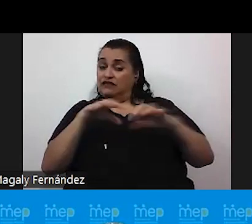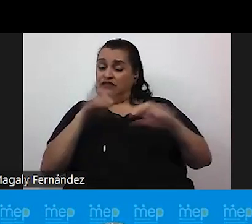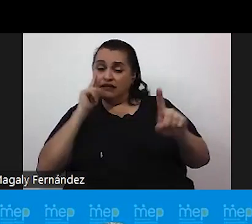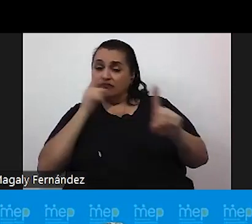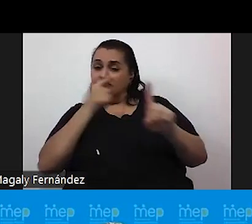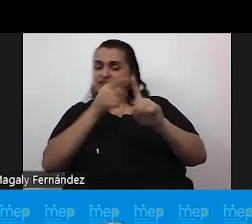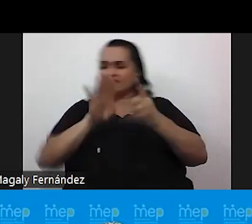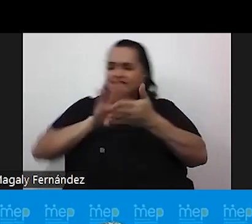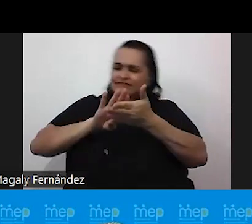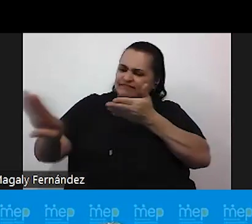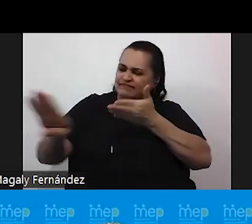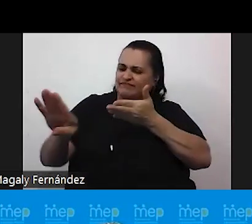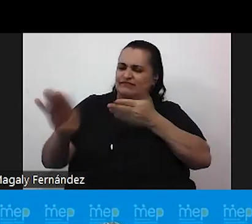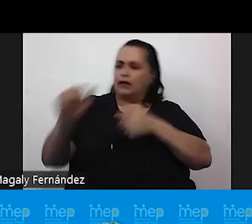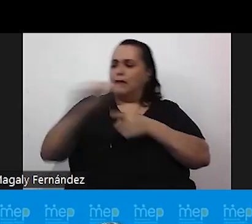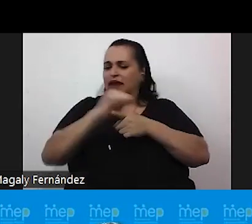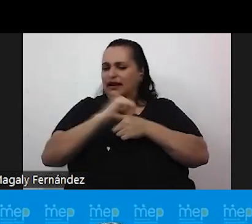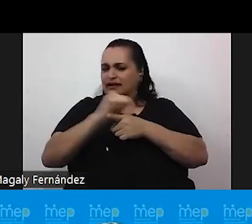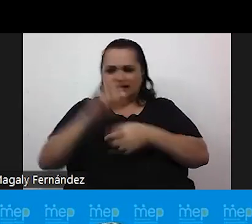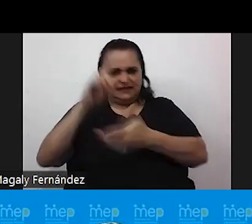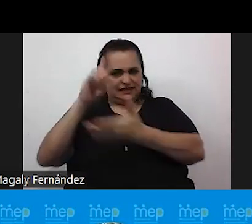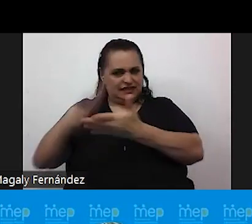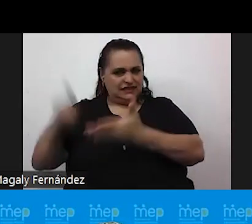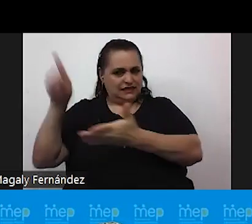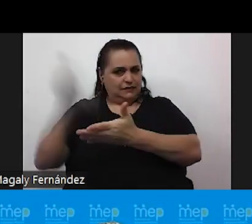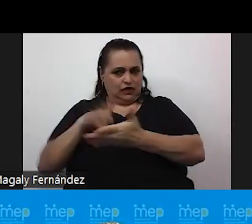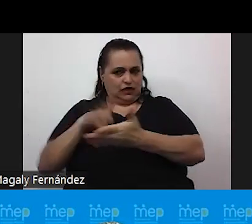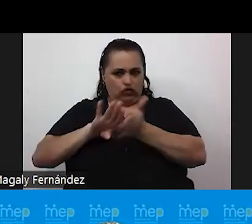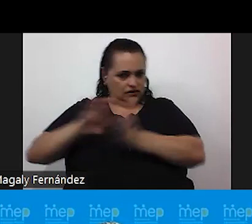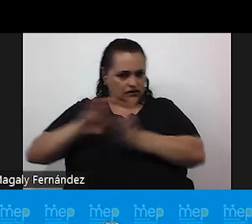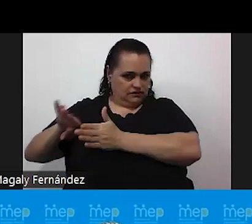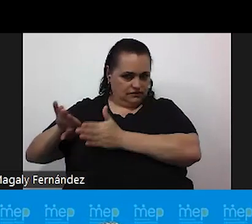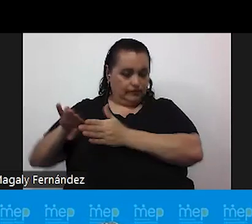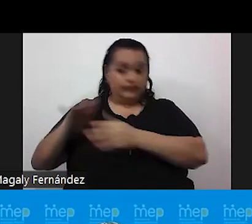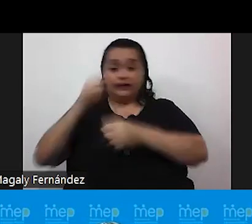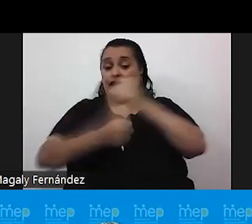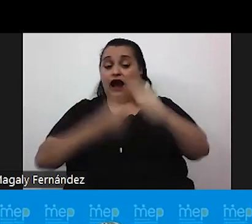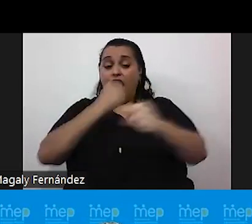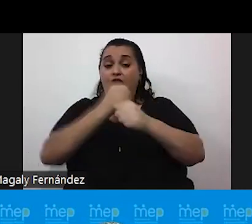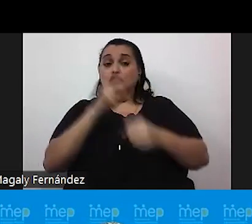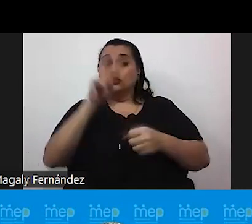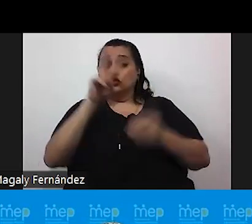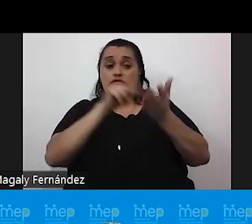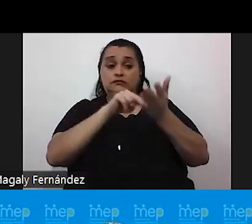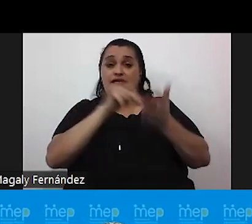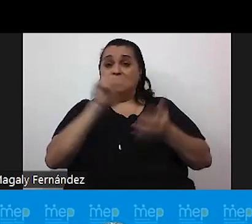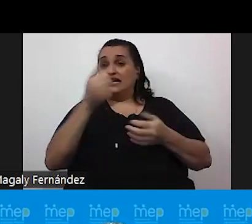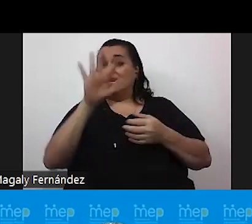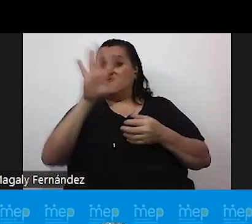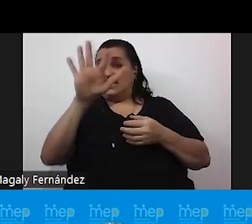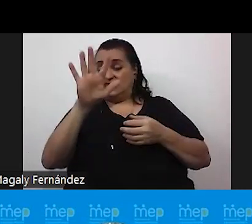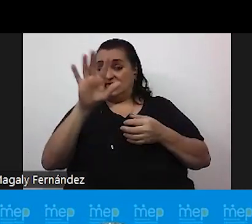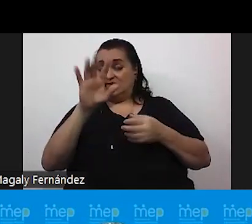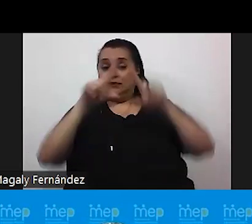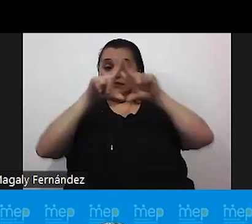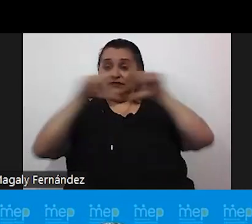erradicar prácticas discriminatorias en el año 2015 se promulgó una circular la DM